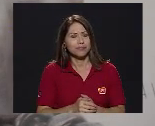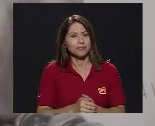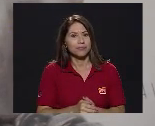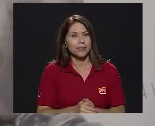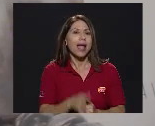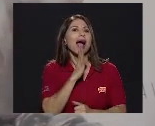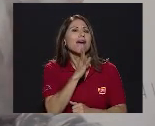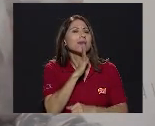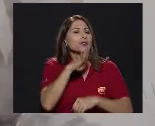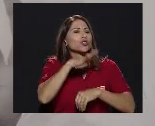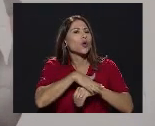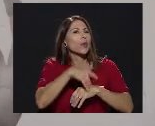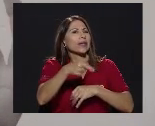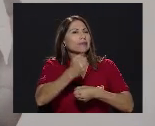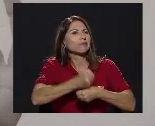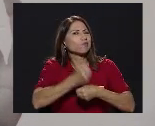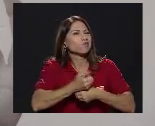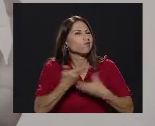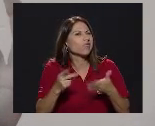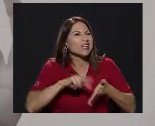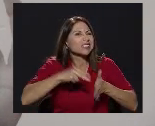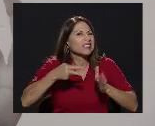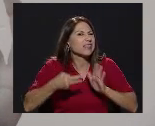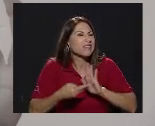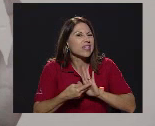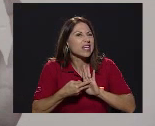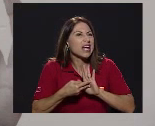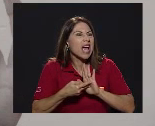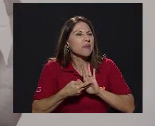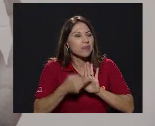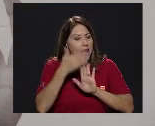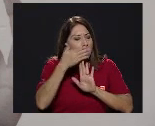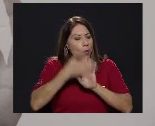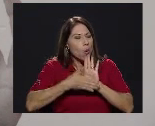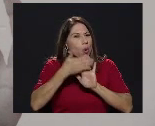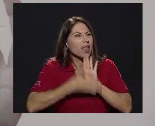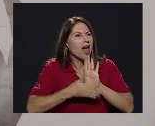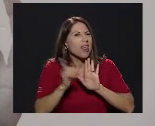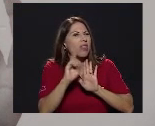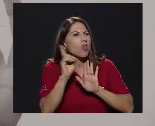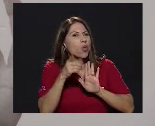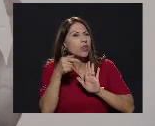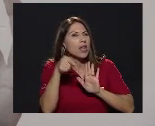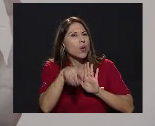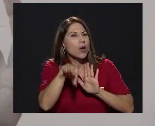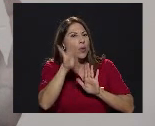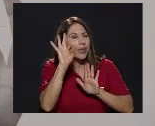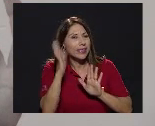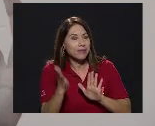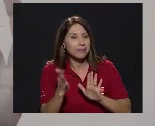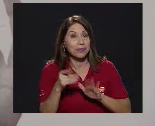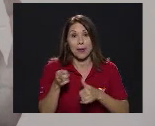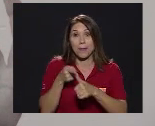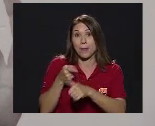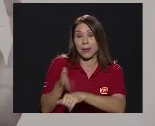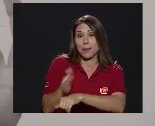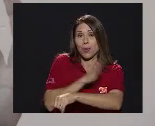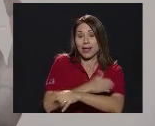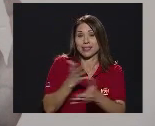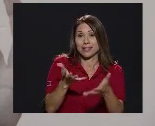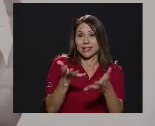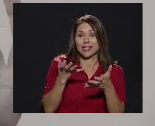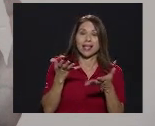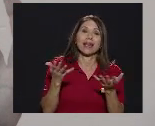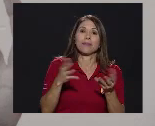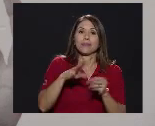Háblenos un poco De la producción En sí ¿Qué significa La portada? ¿Dónde se consigue? Bueno, antes de eso Quisiera agregar Un